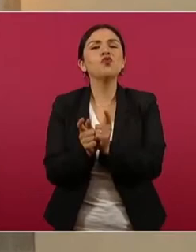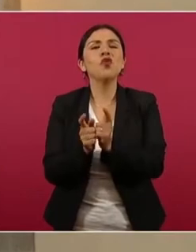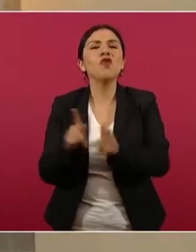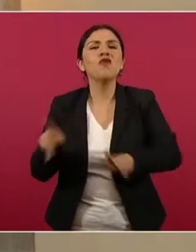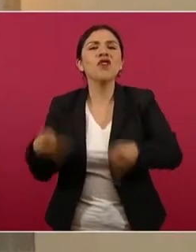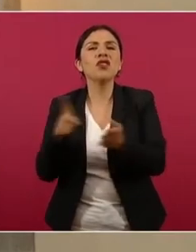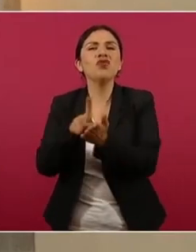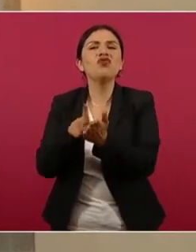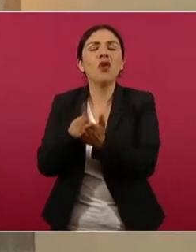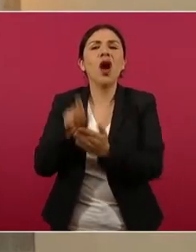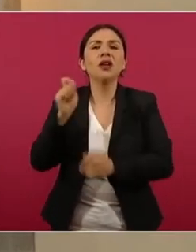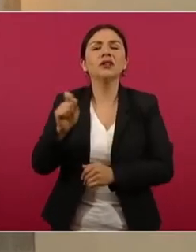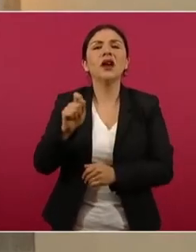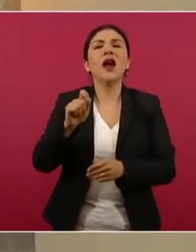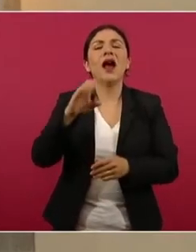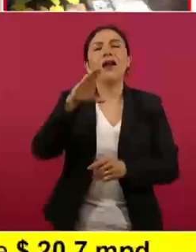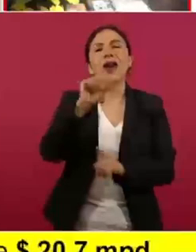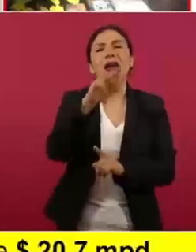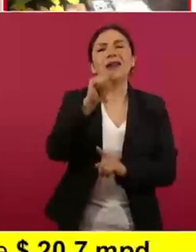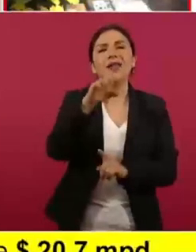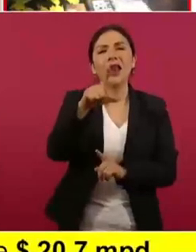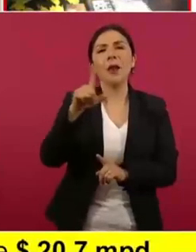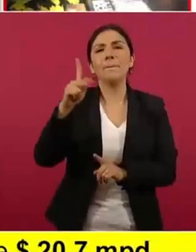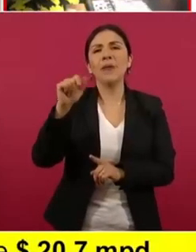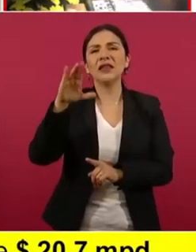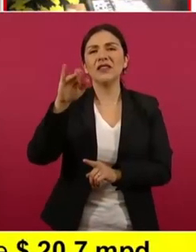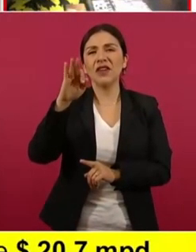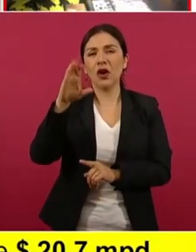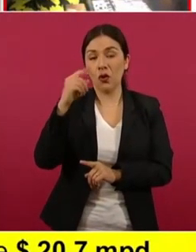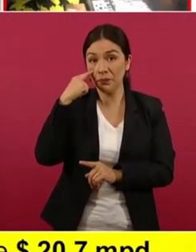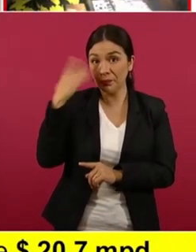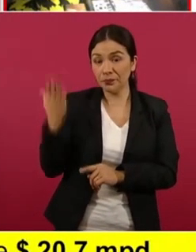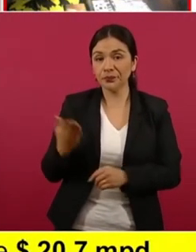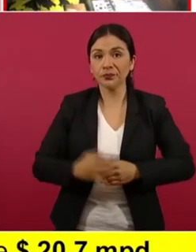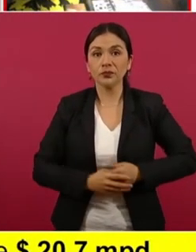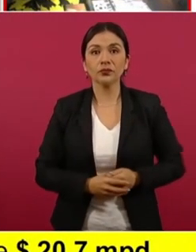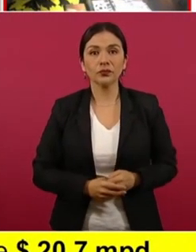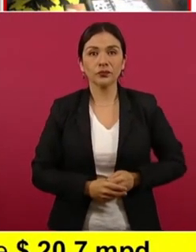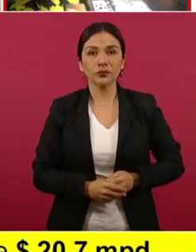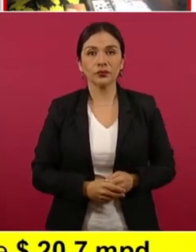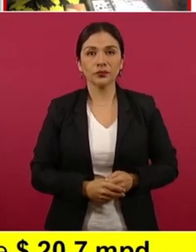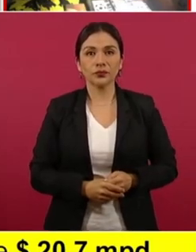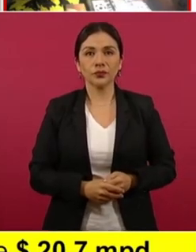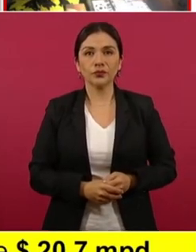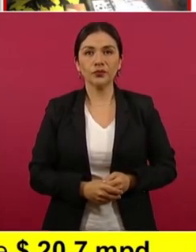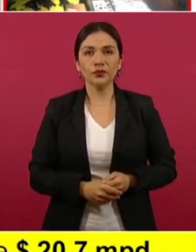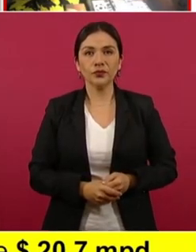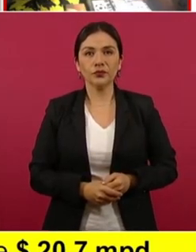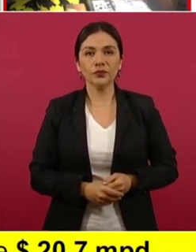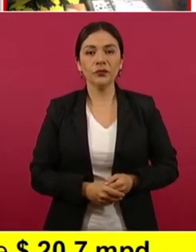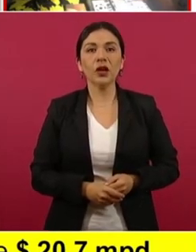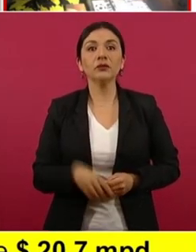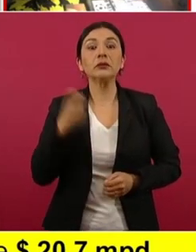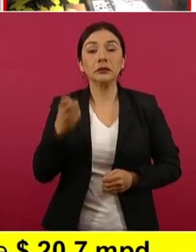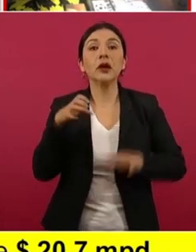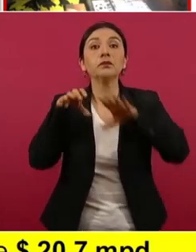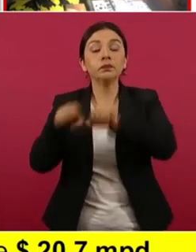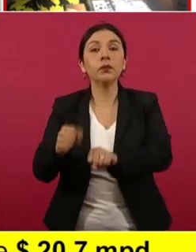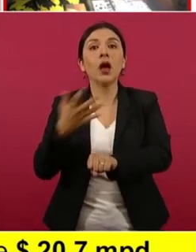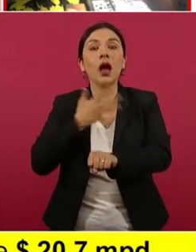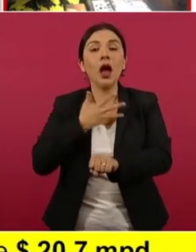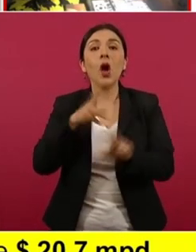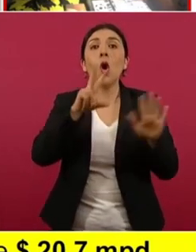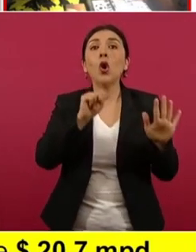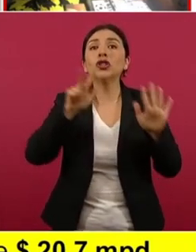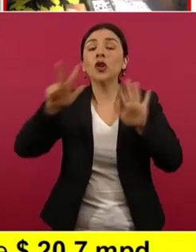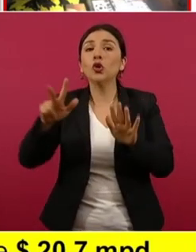del cártel del Pacífico. Fue una operación en la cual se les pudo detener con 88